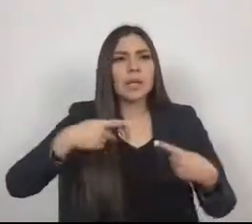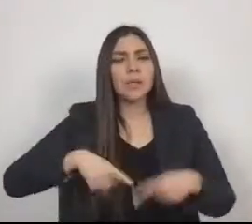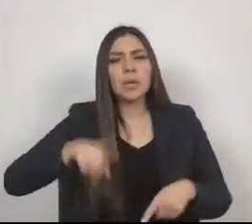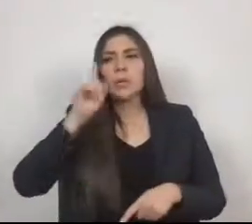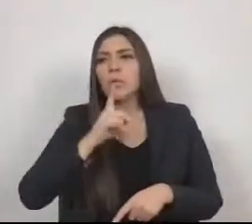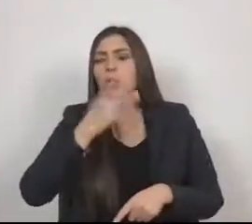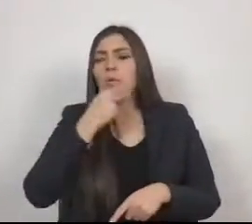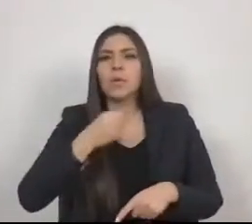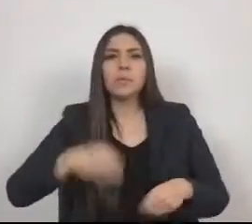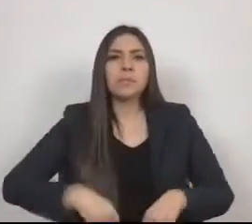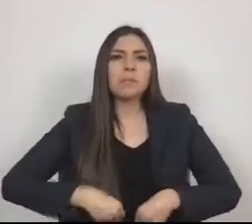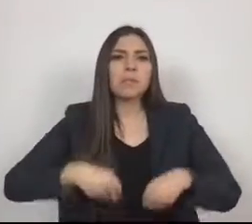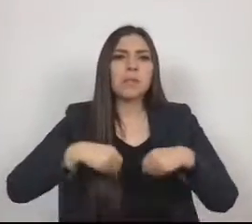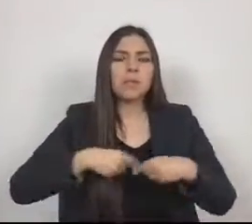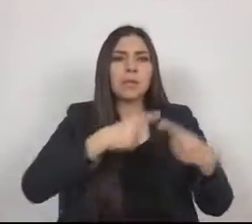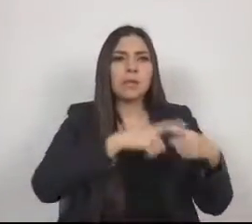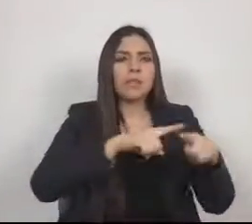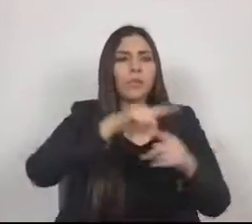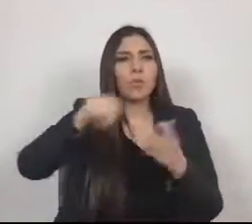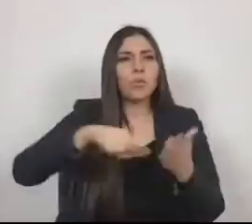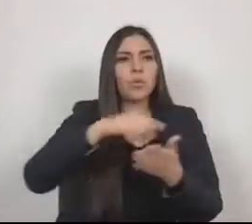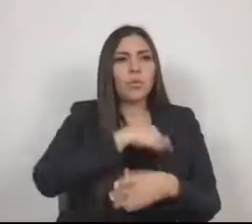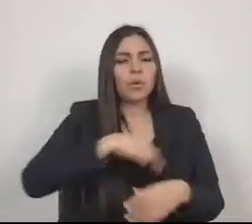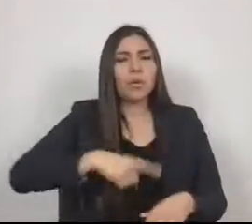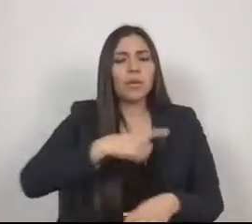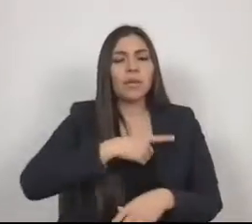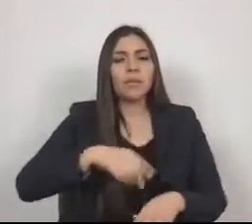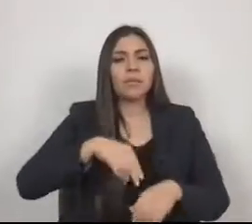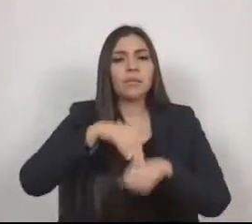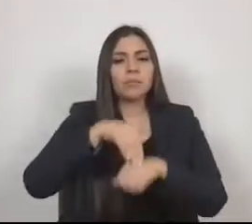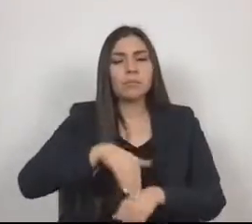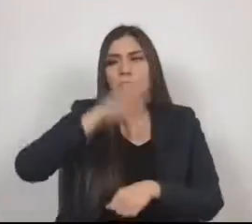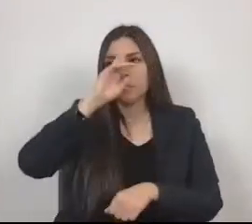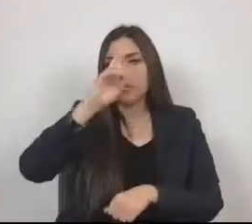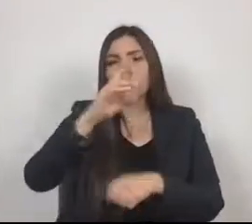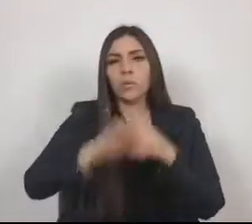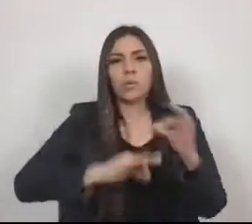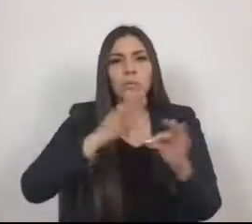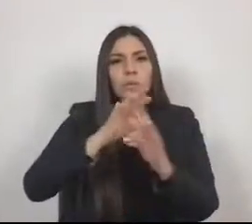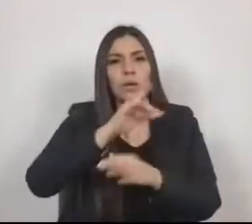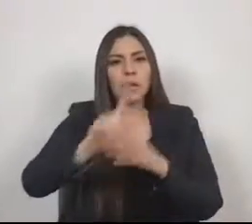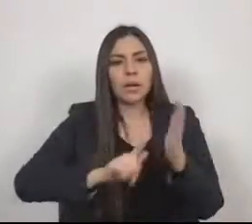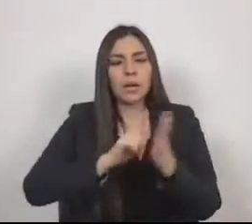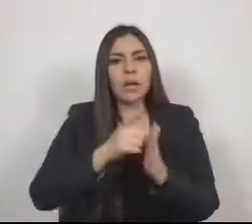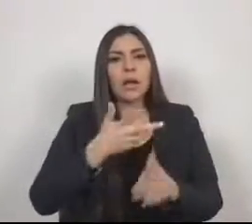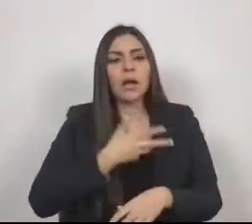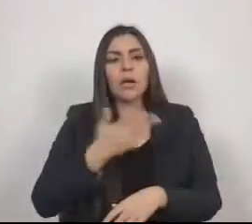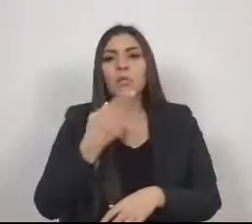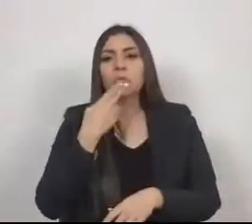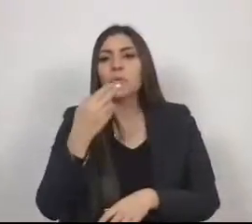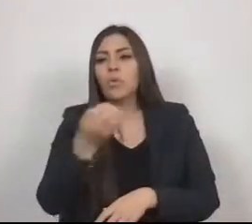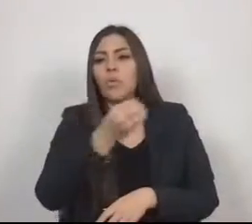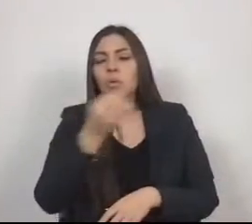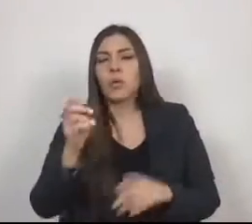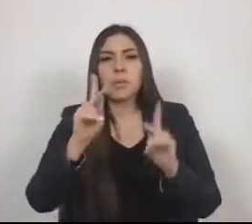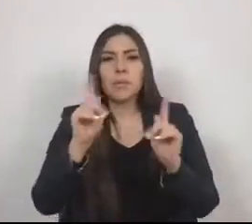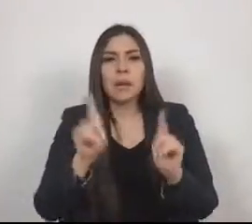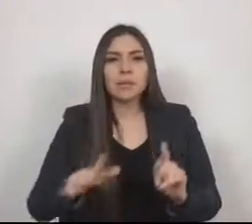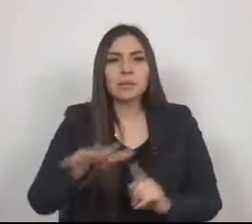geográfico para que respeten y cumplan la norma, conserven el orden y la paz social. Representa